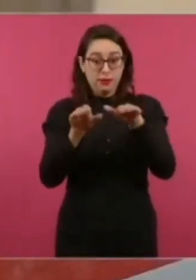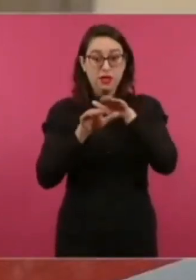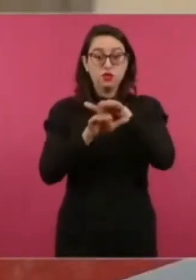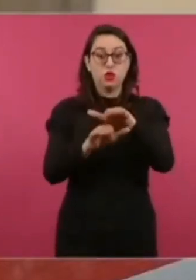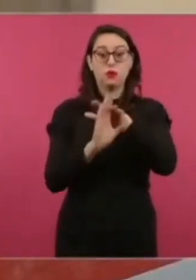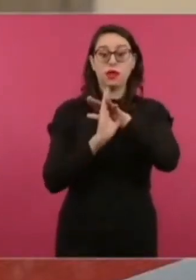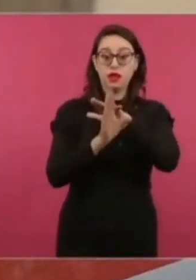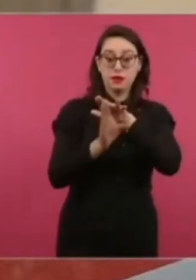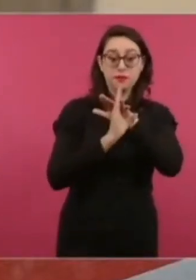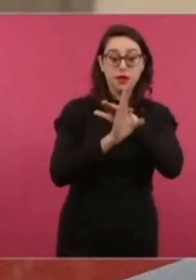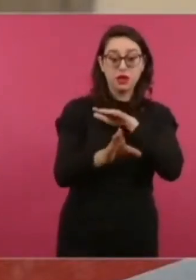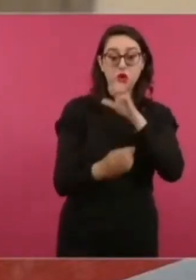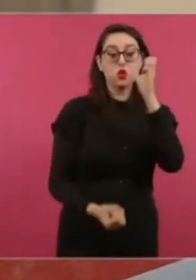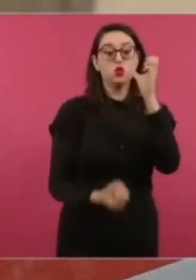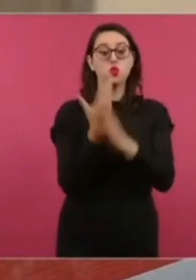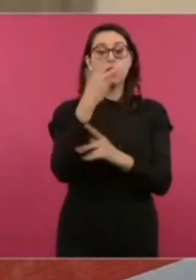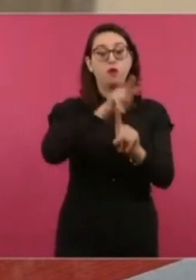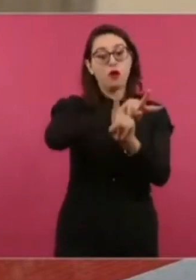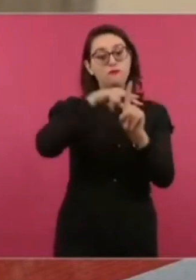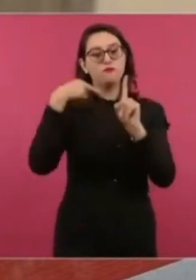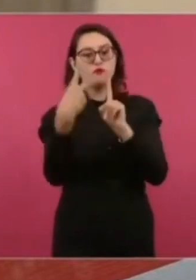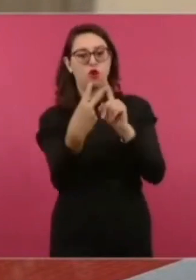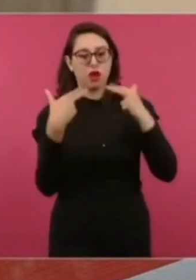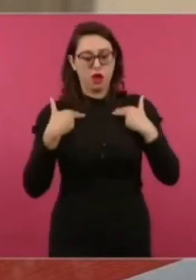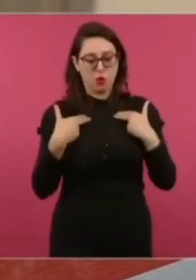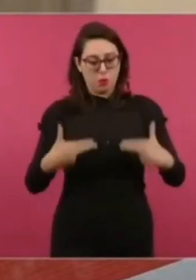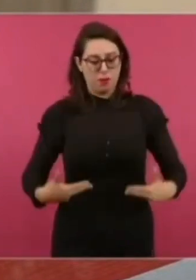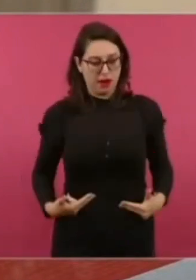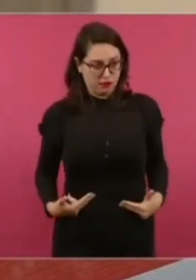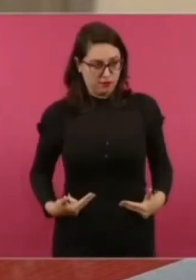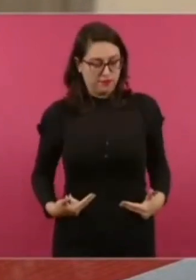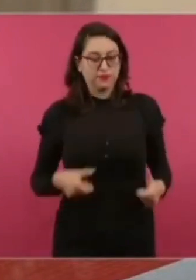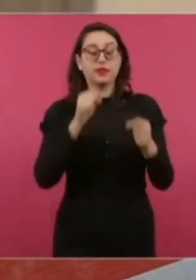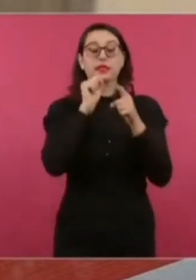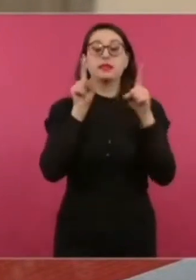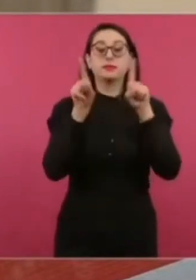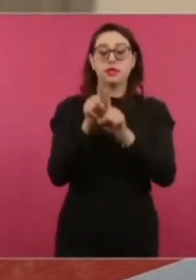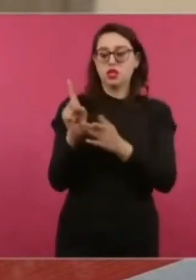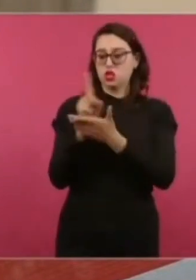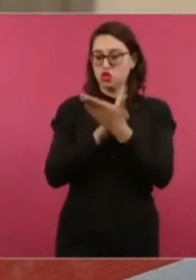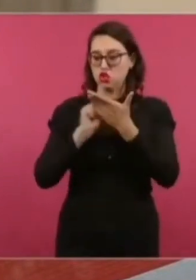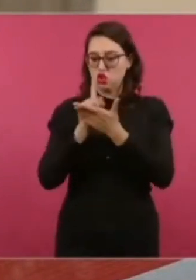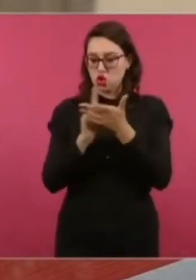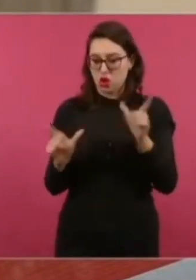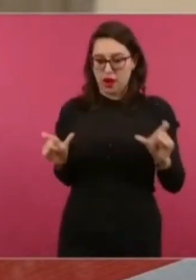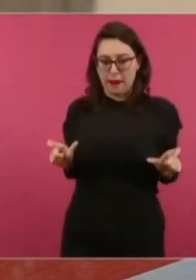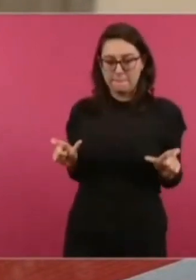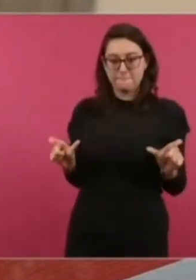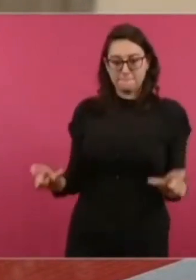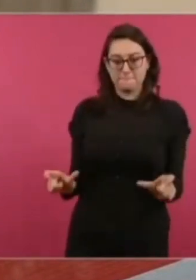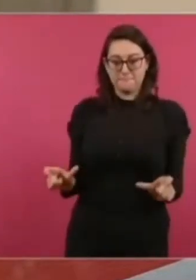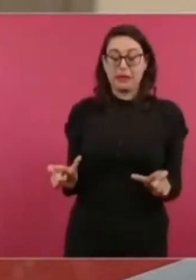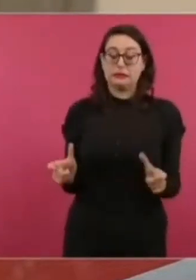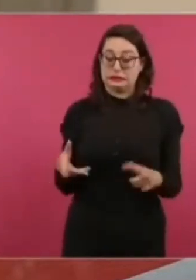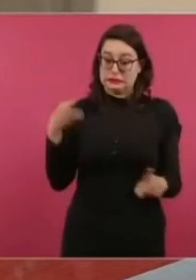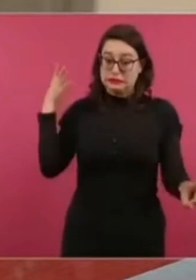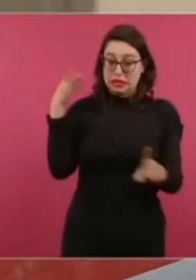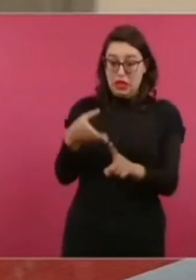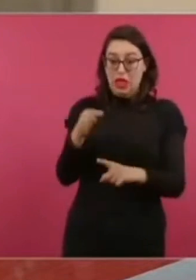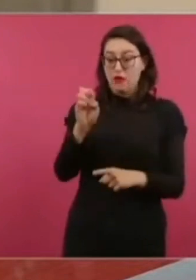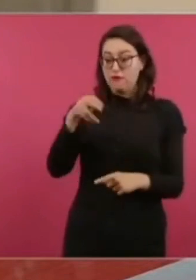dimensión humanitaria, control de droga, en particular del fentanilo